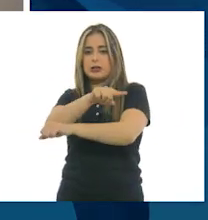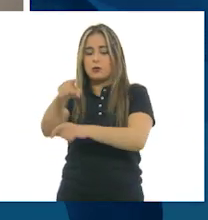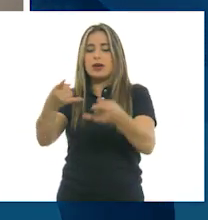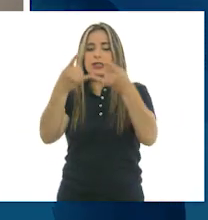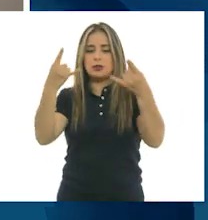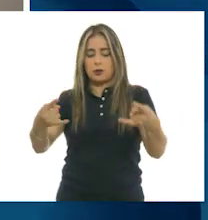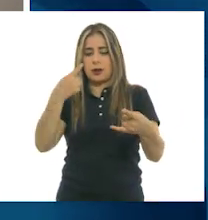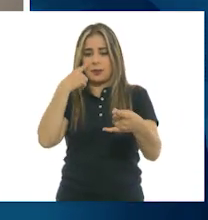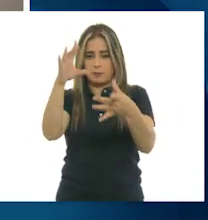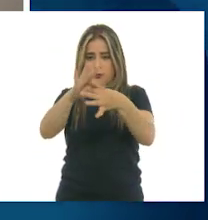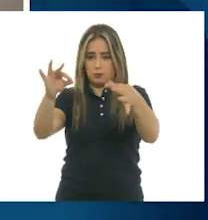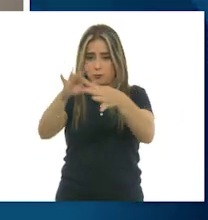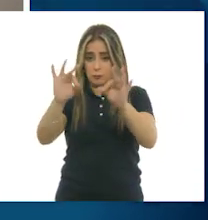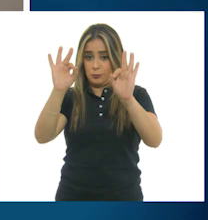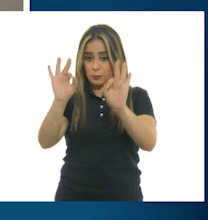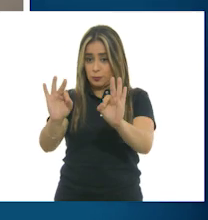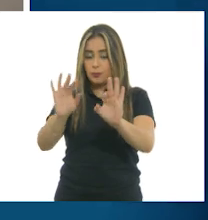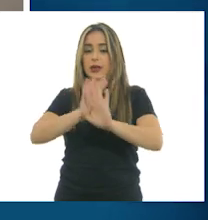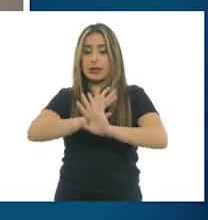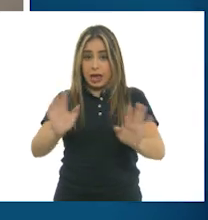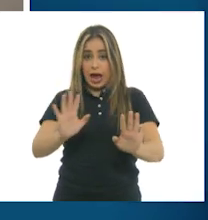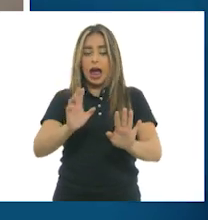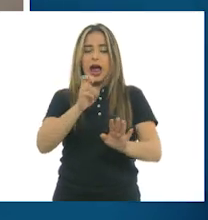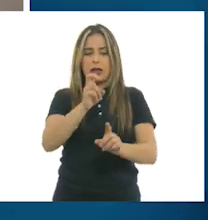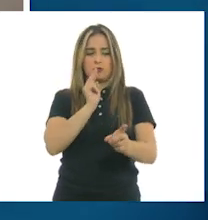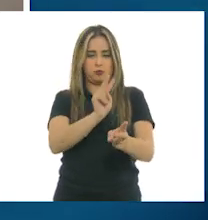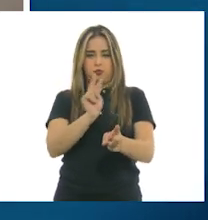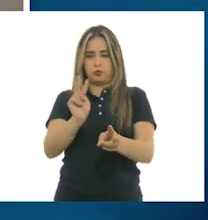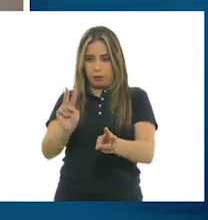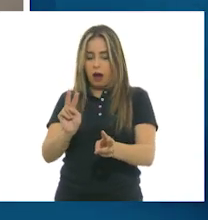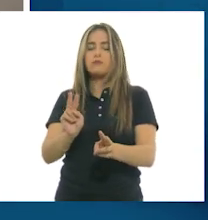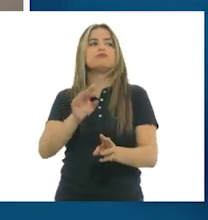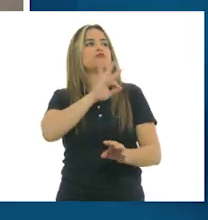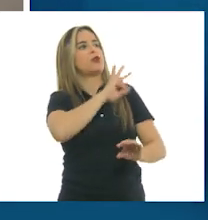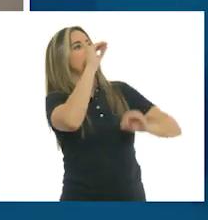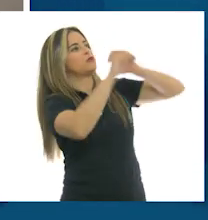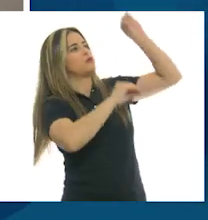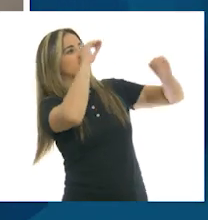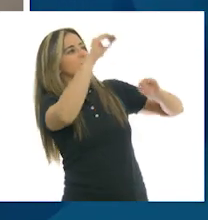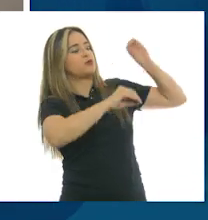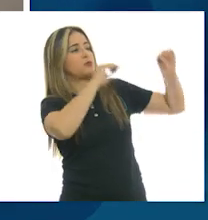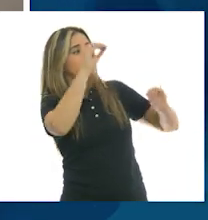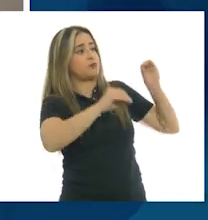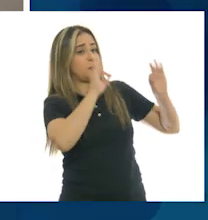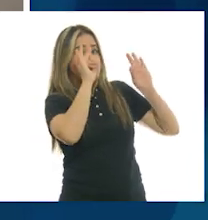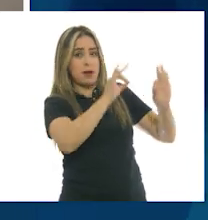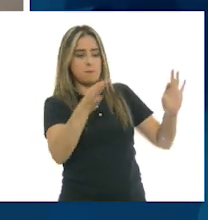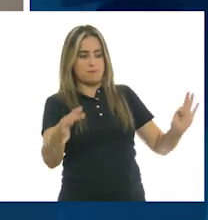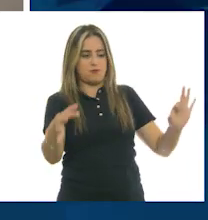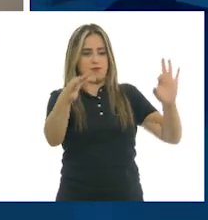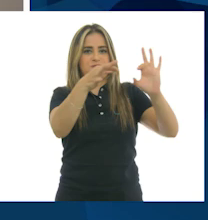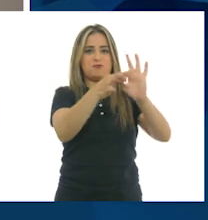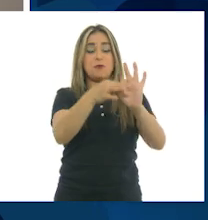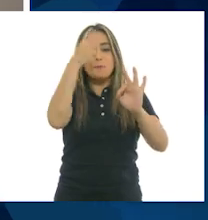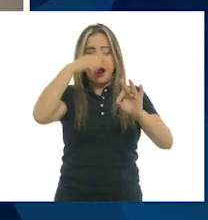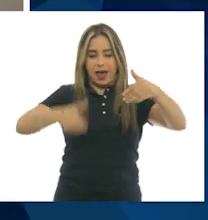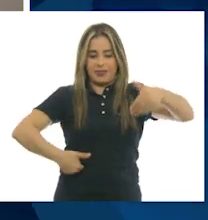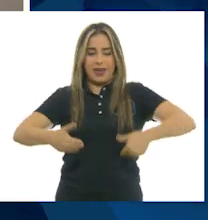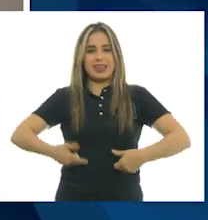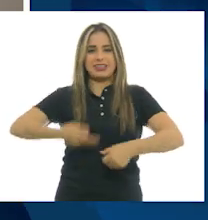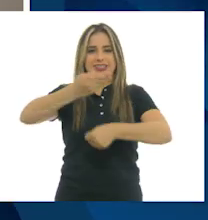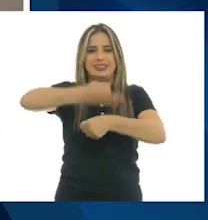físicas y de carácter me ayudan a explotar y detonar la comedia. Y entonces, una vez que las elijo, busco